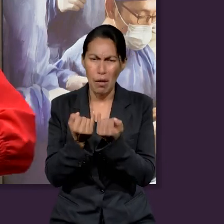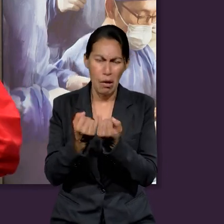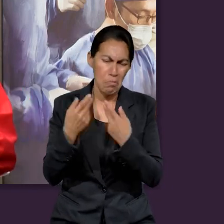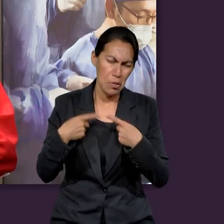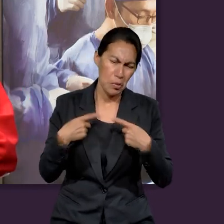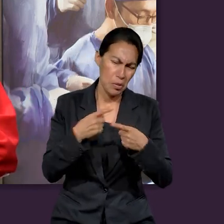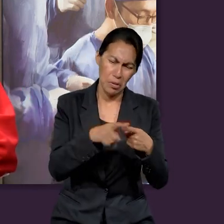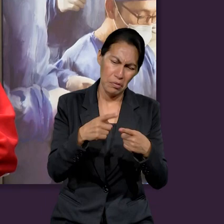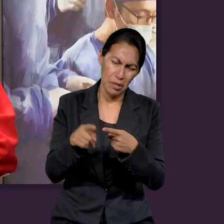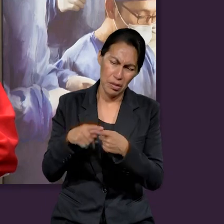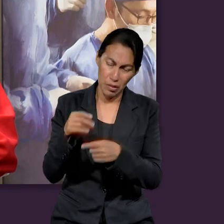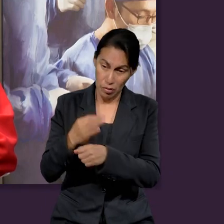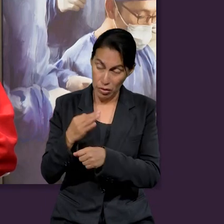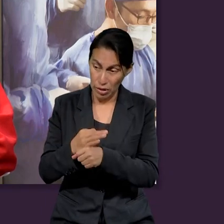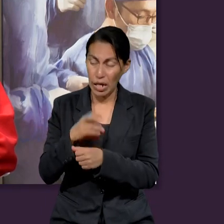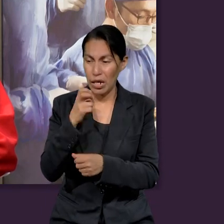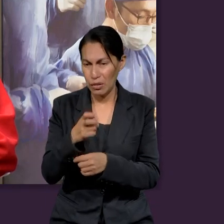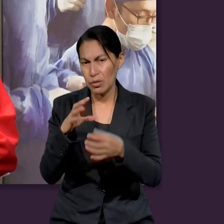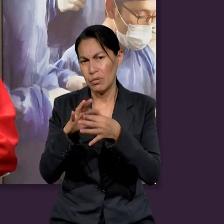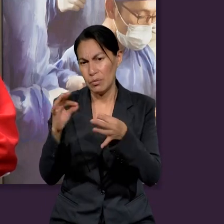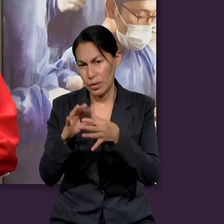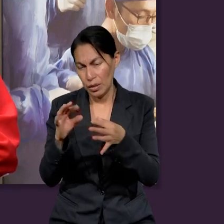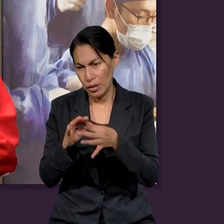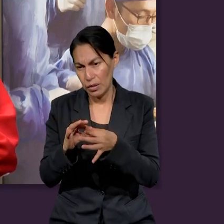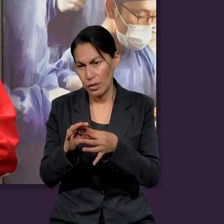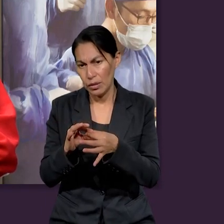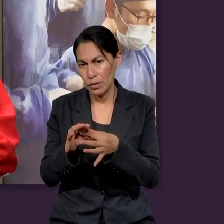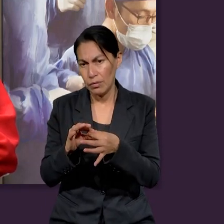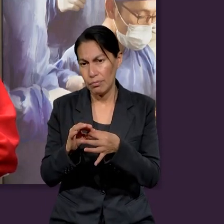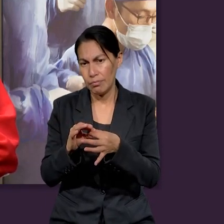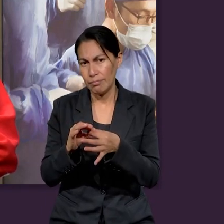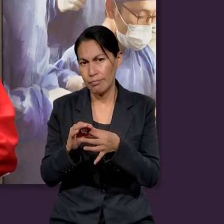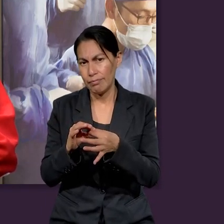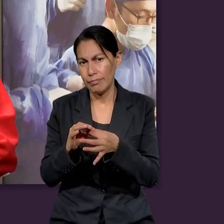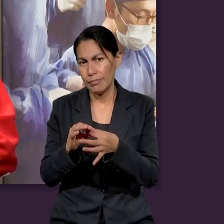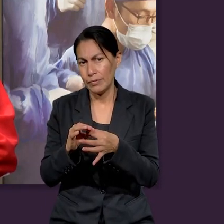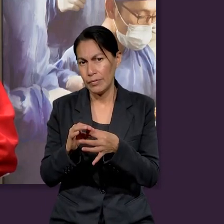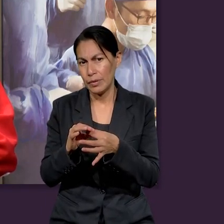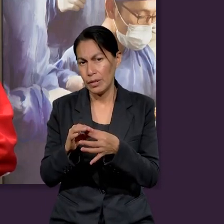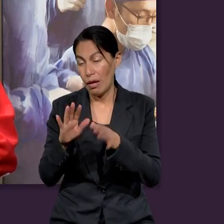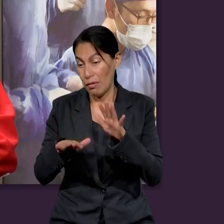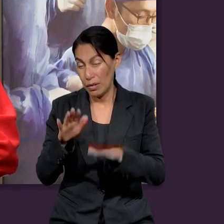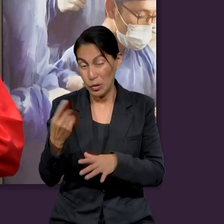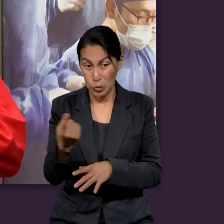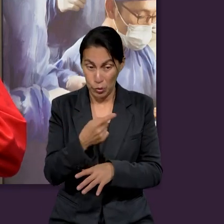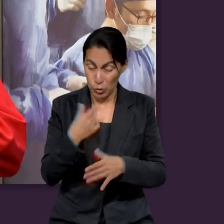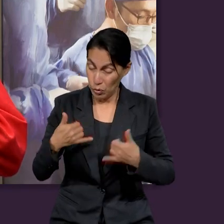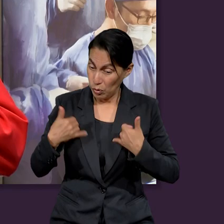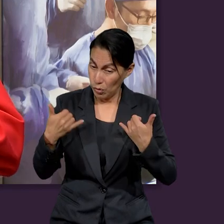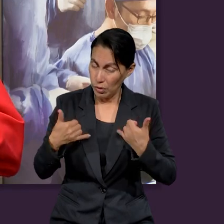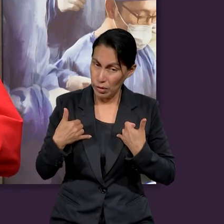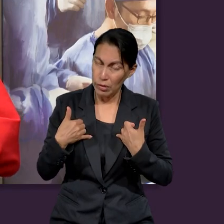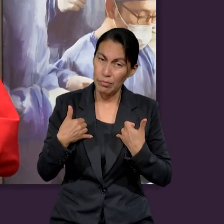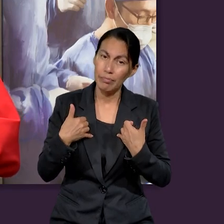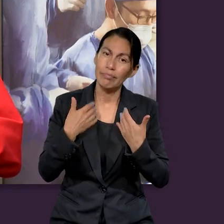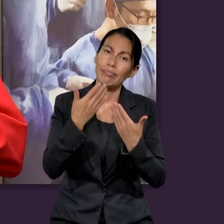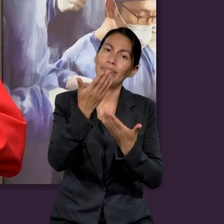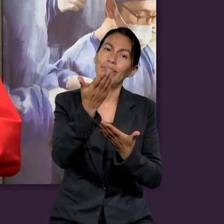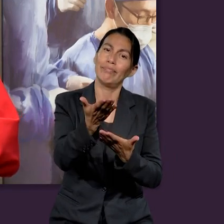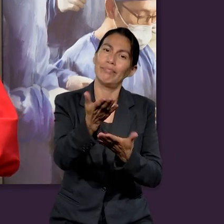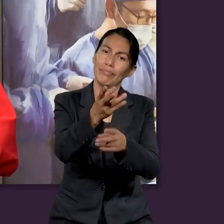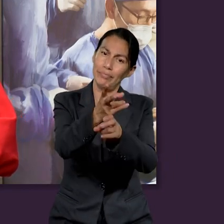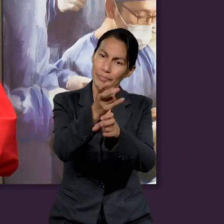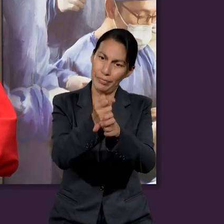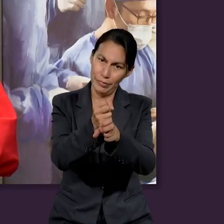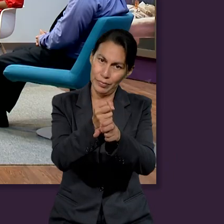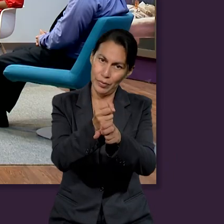viendo con los distintos personajes hasta ahora. La codicia. Es como jóvenes, y es